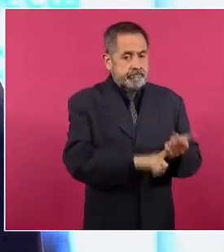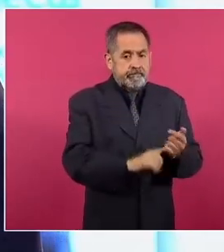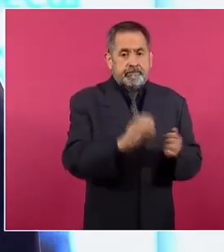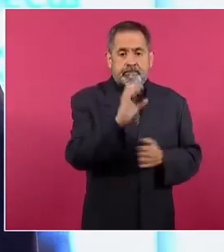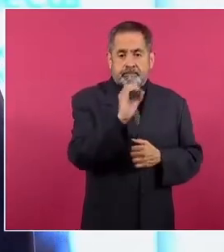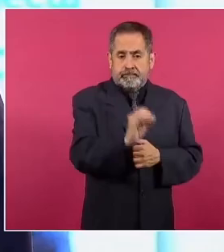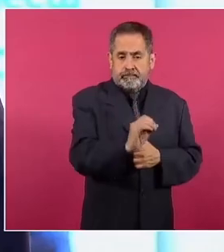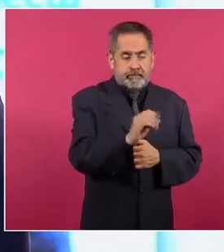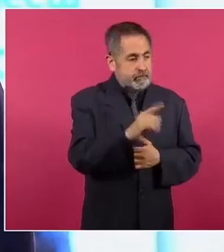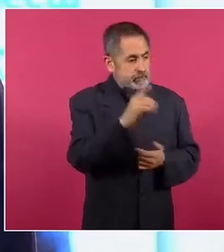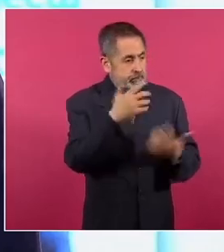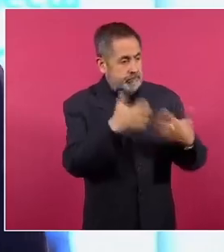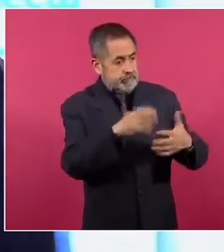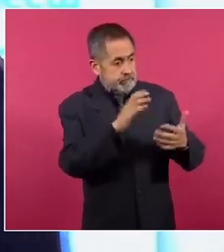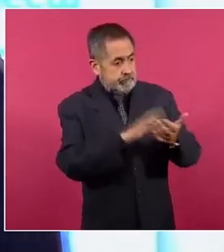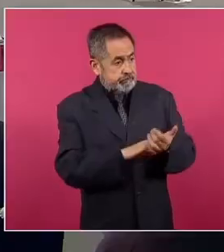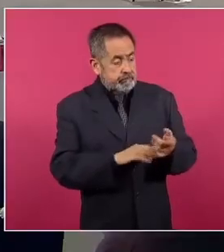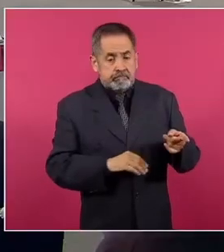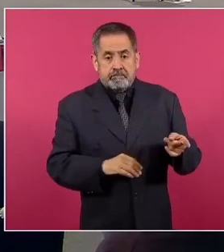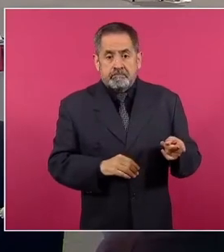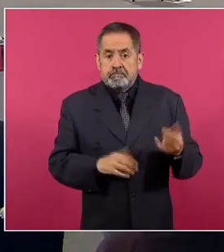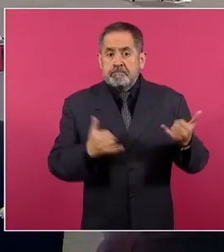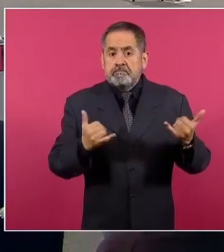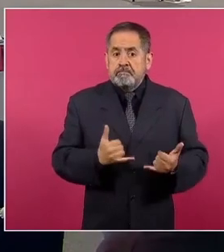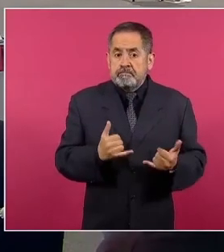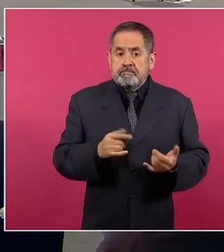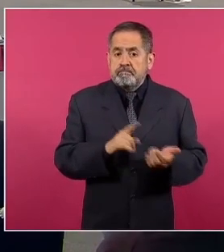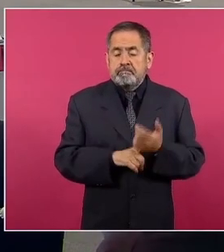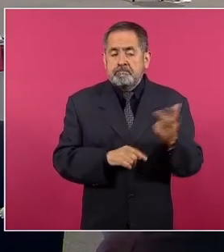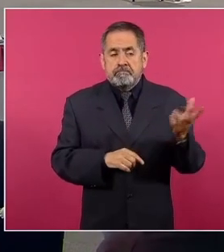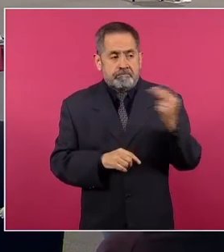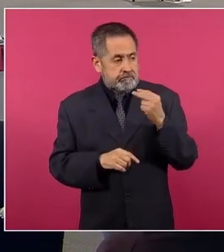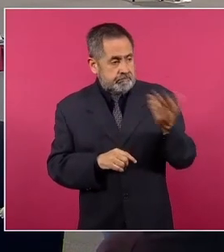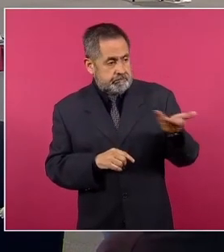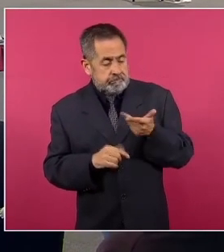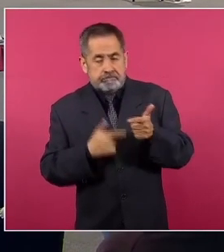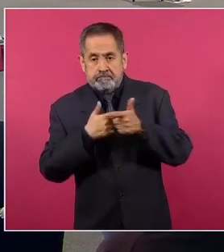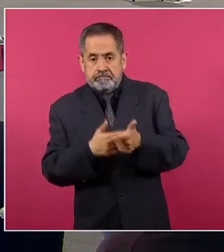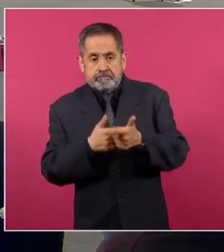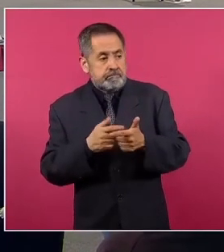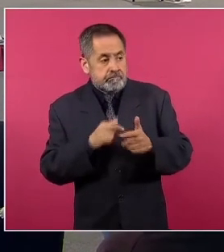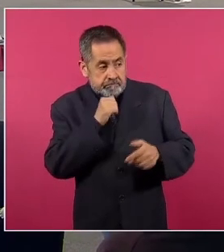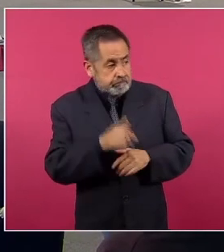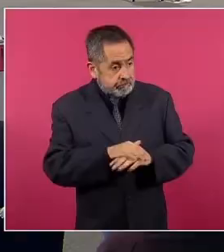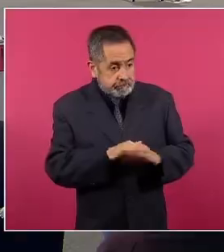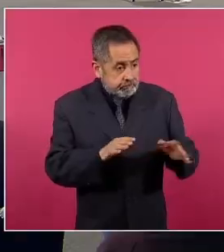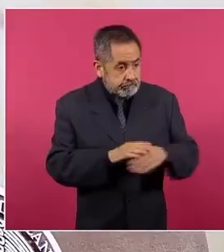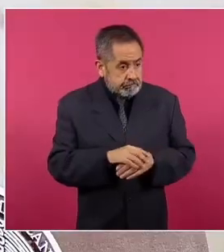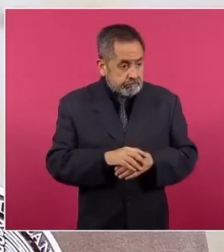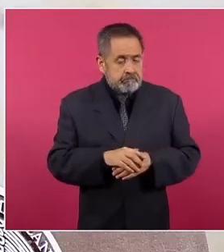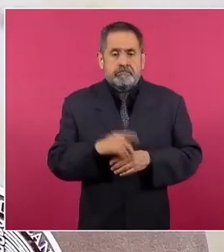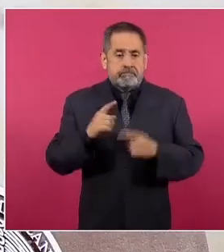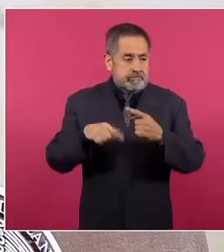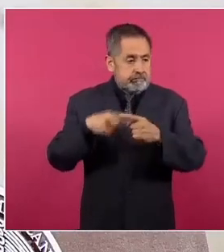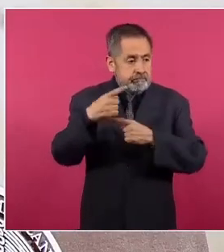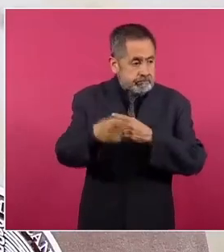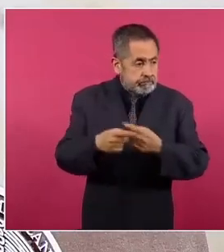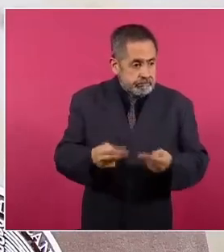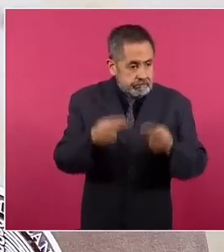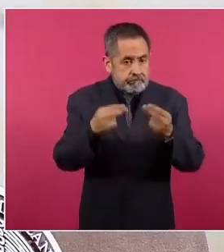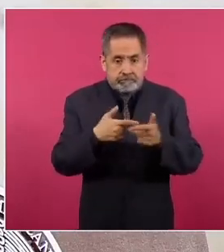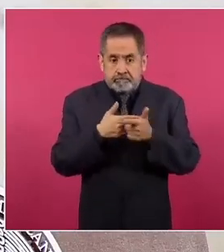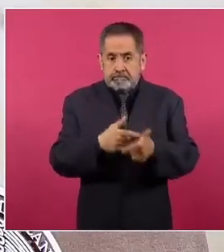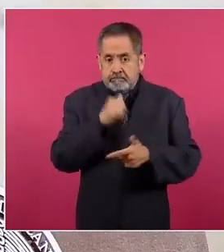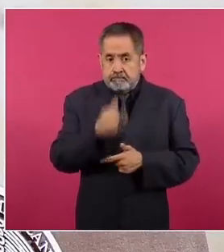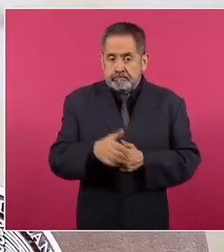megawatts, al no haber recibido ofertas para el siguiente día en el mercado eléctrico mayorista, es